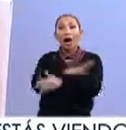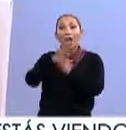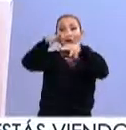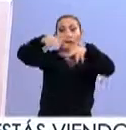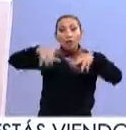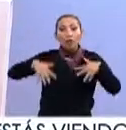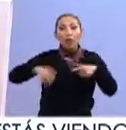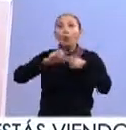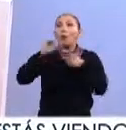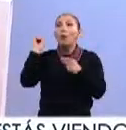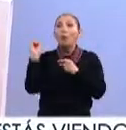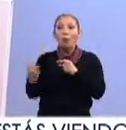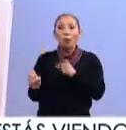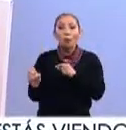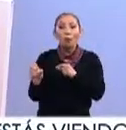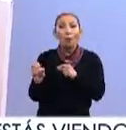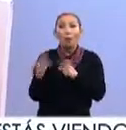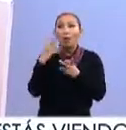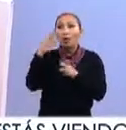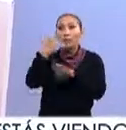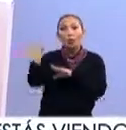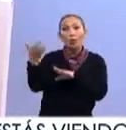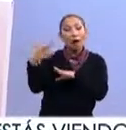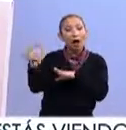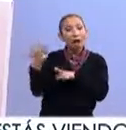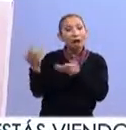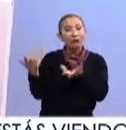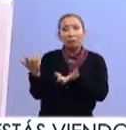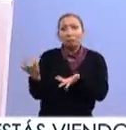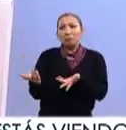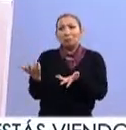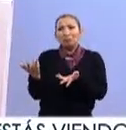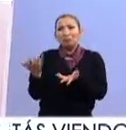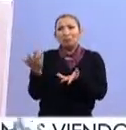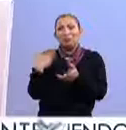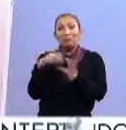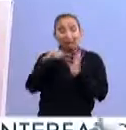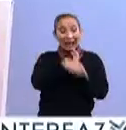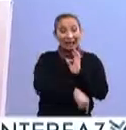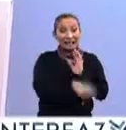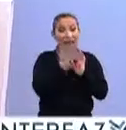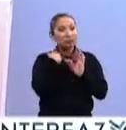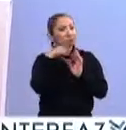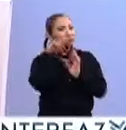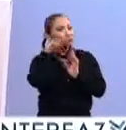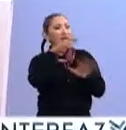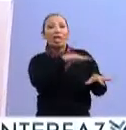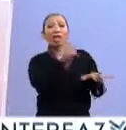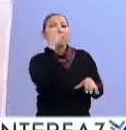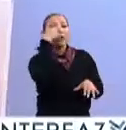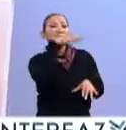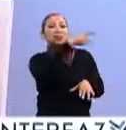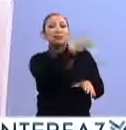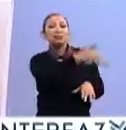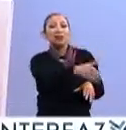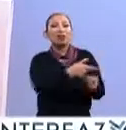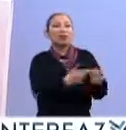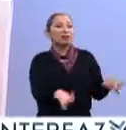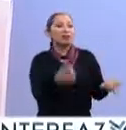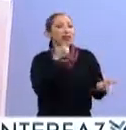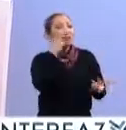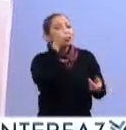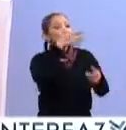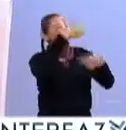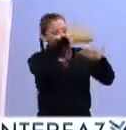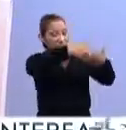auditorio, un restaurante, o sea, y por ejemplo aquí luego, luego identificamos lo que es, porque